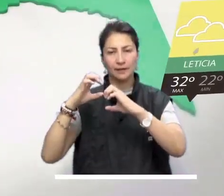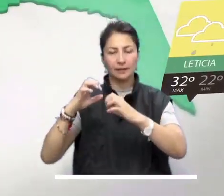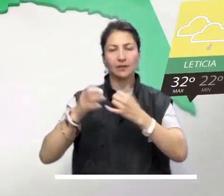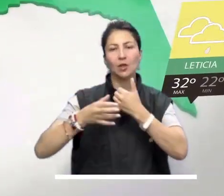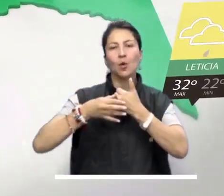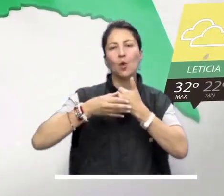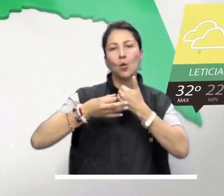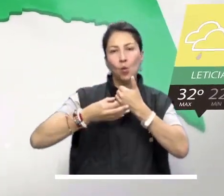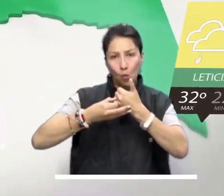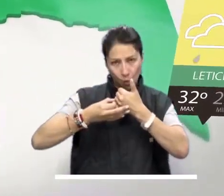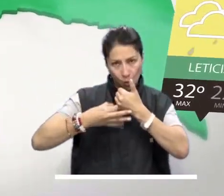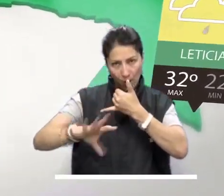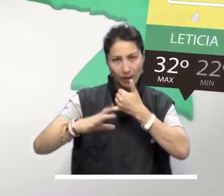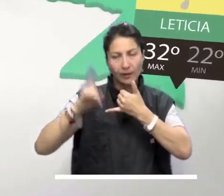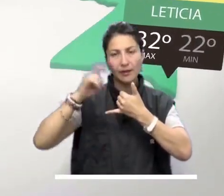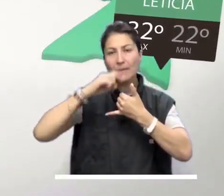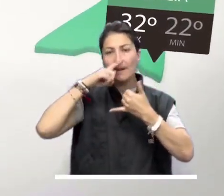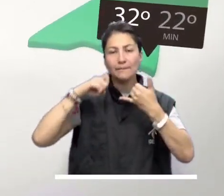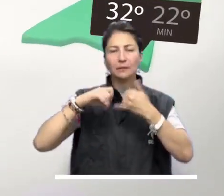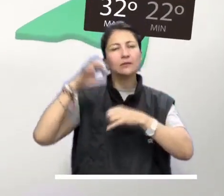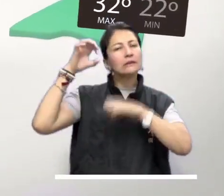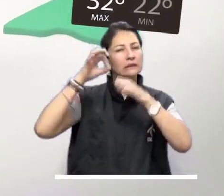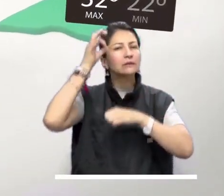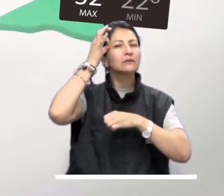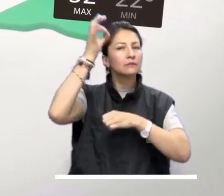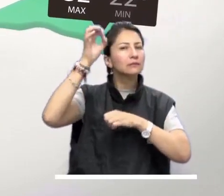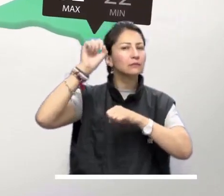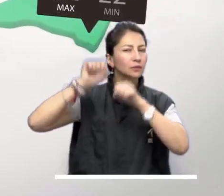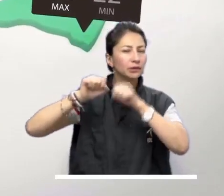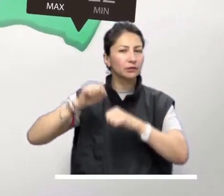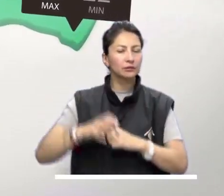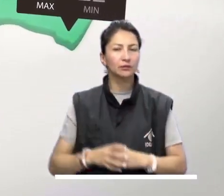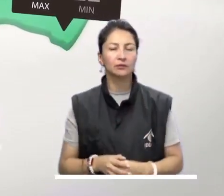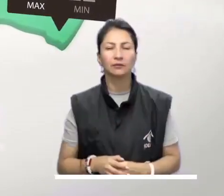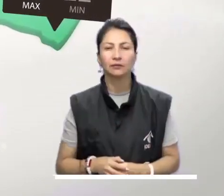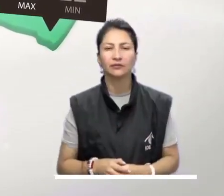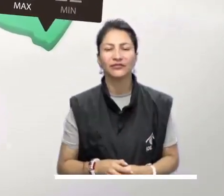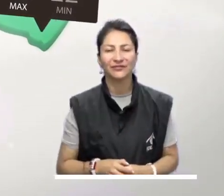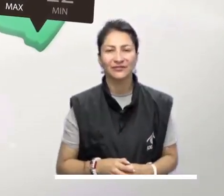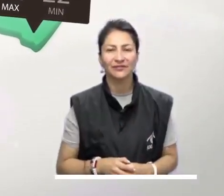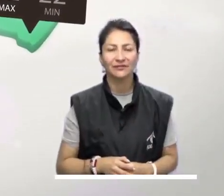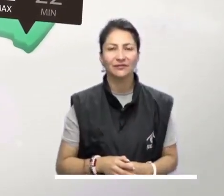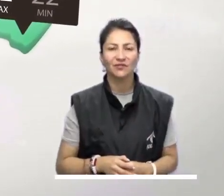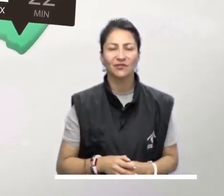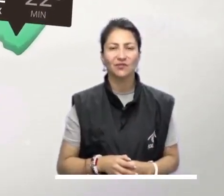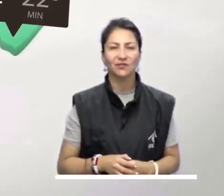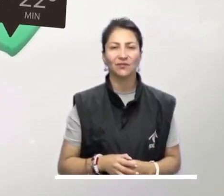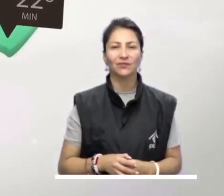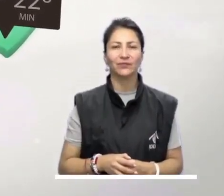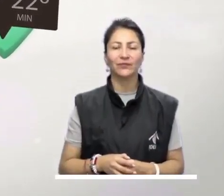También es posible que llueva al oriente de Putumayo, Caquetá, Guaymía y al occidente de Amazonas.